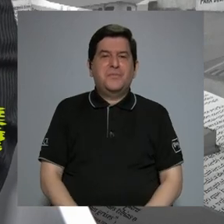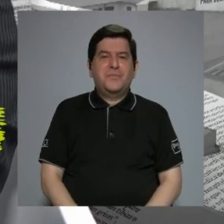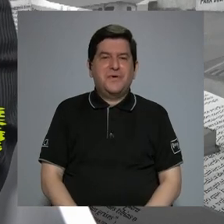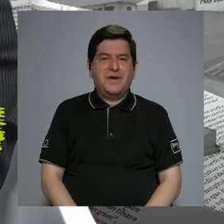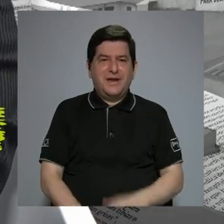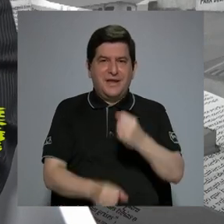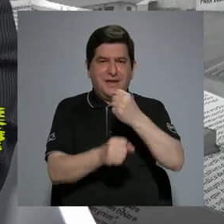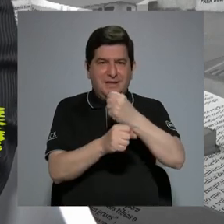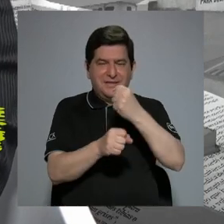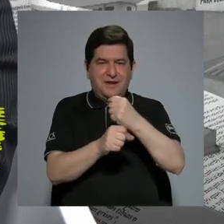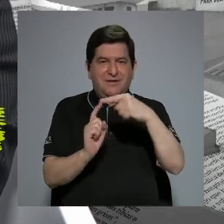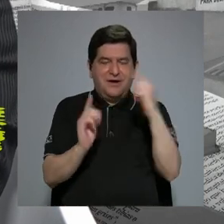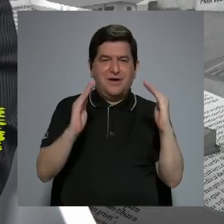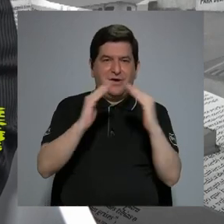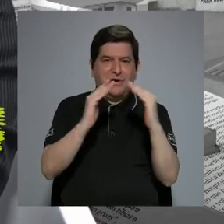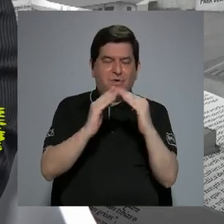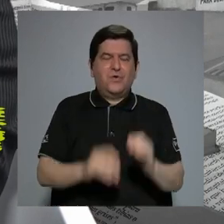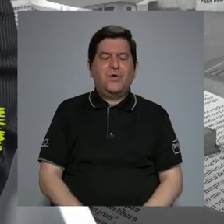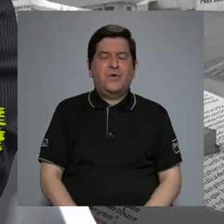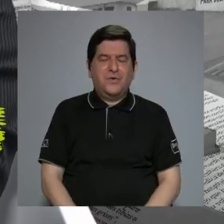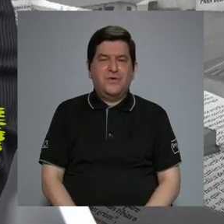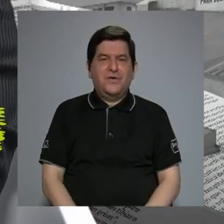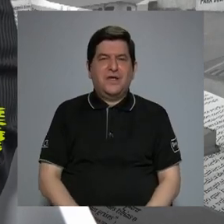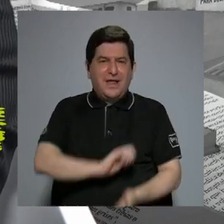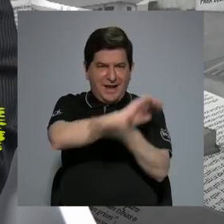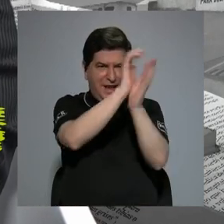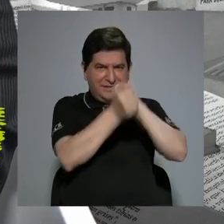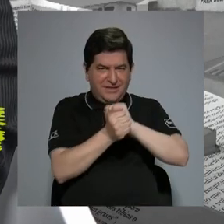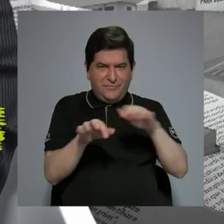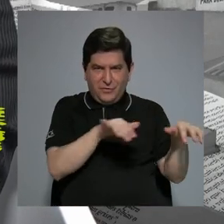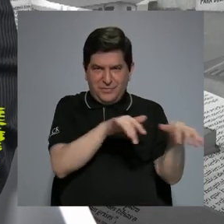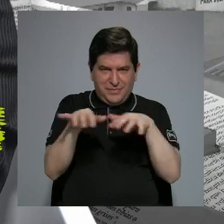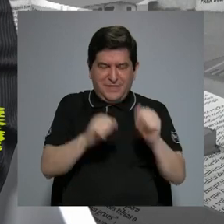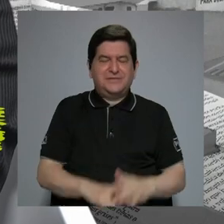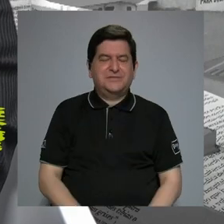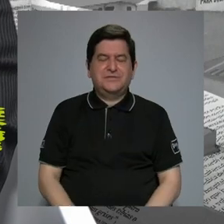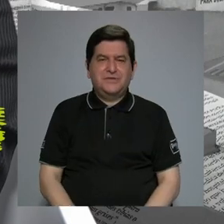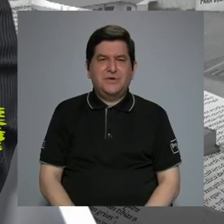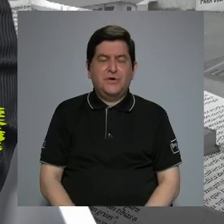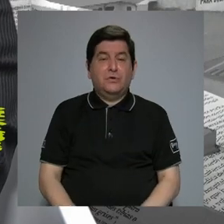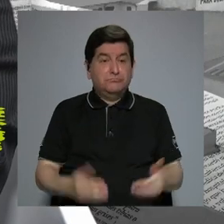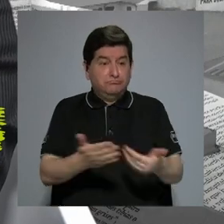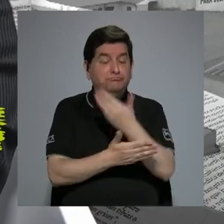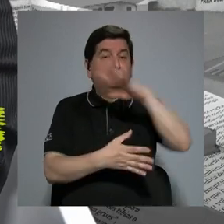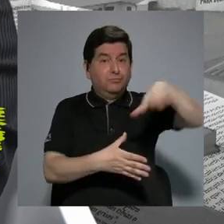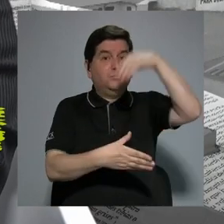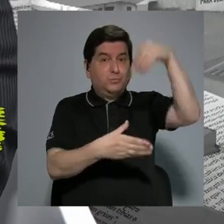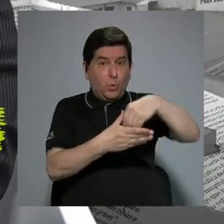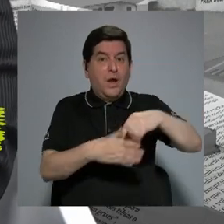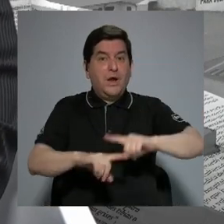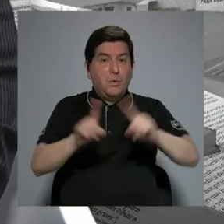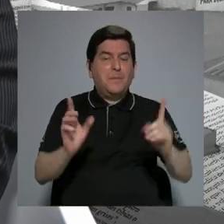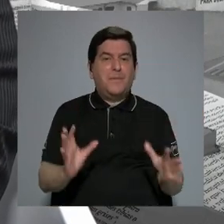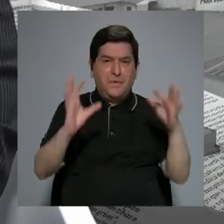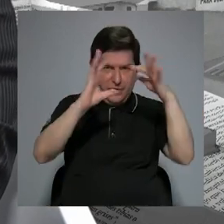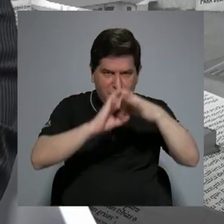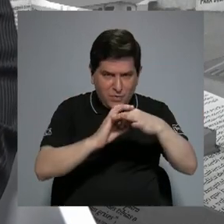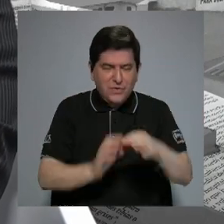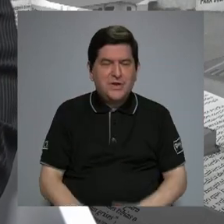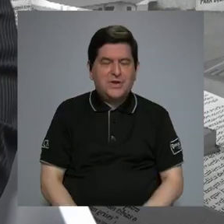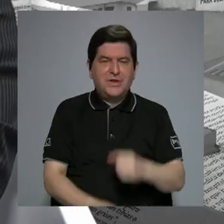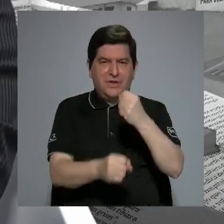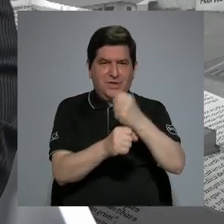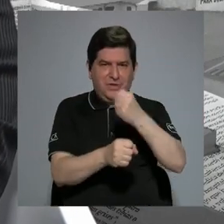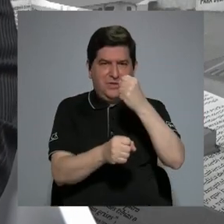la transformación digital del trabajo. Y efectivamente el contexto es muy nuevo dentro de lo que nos encontramos, pero también está asociado a lo que es el